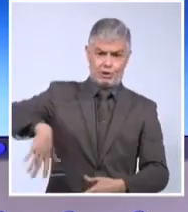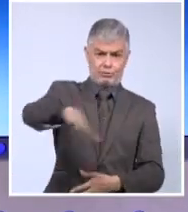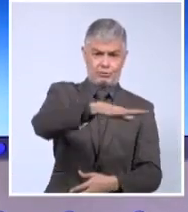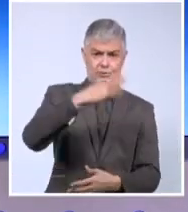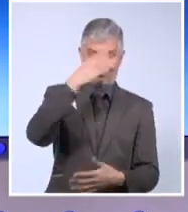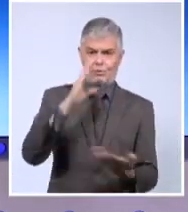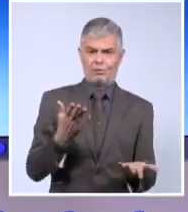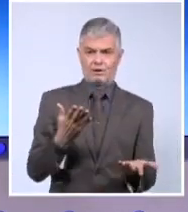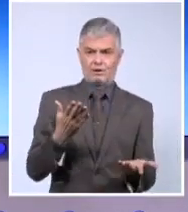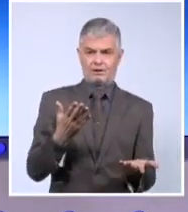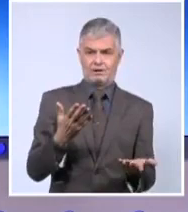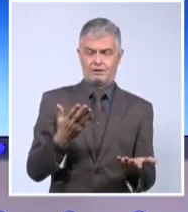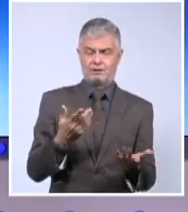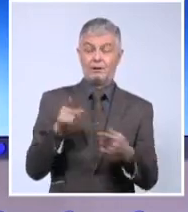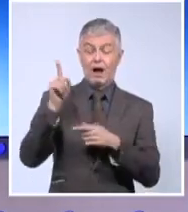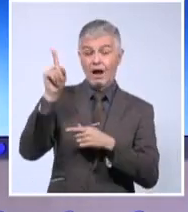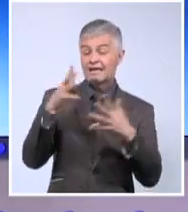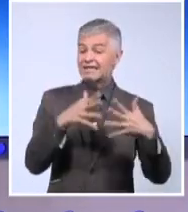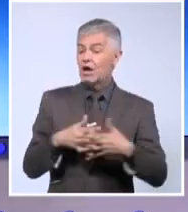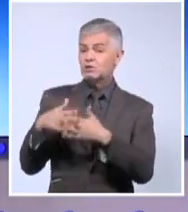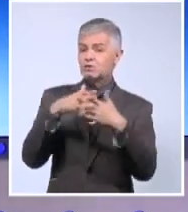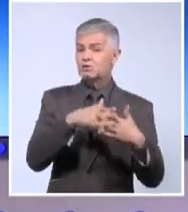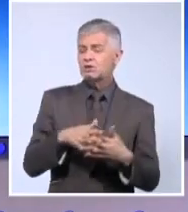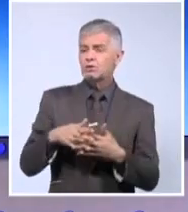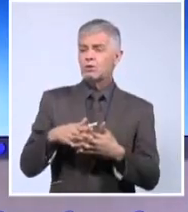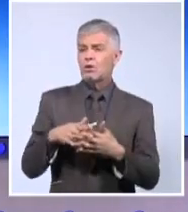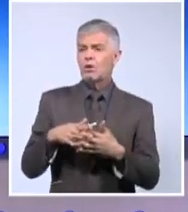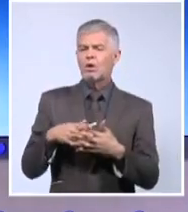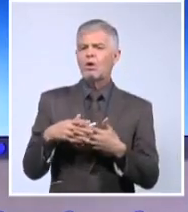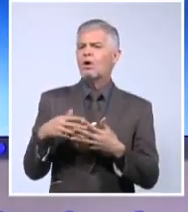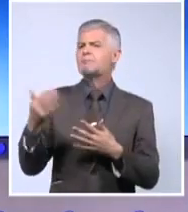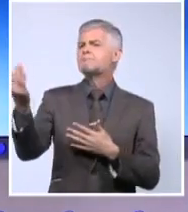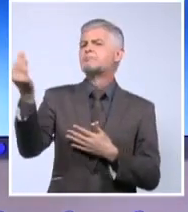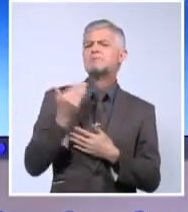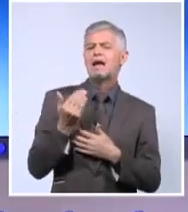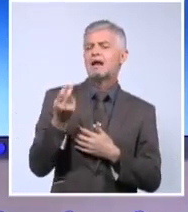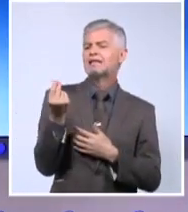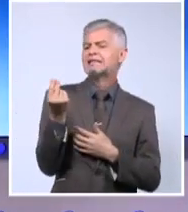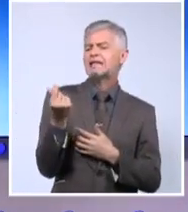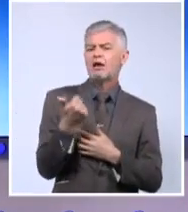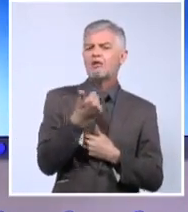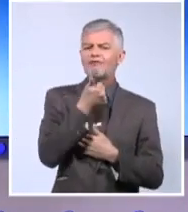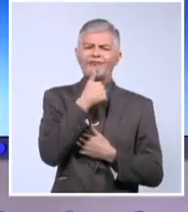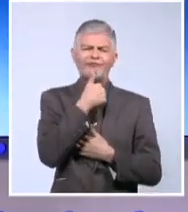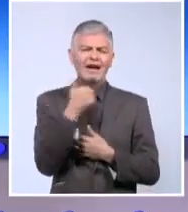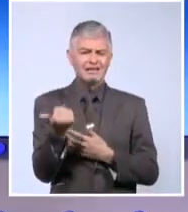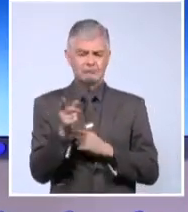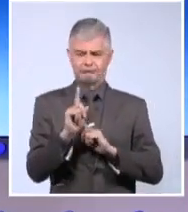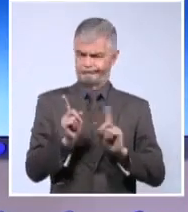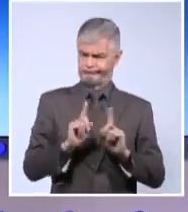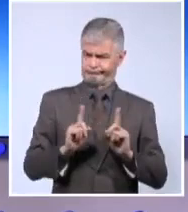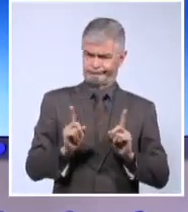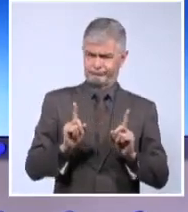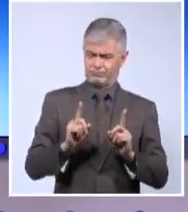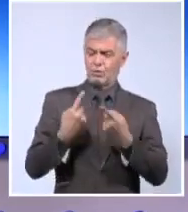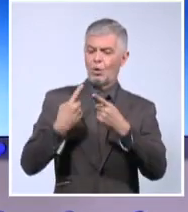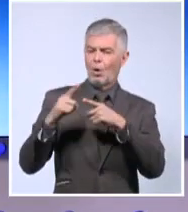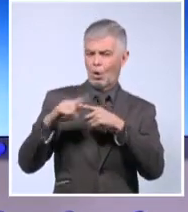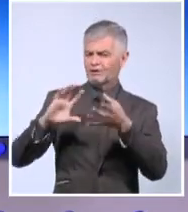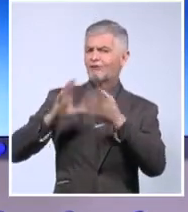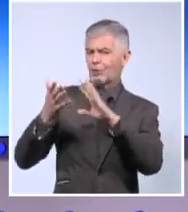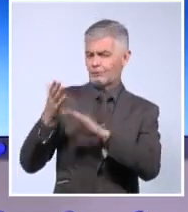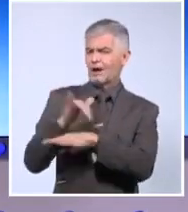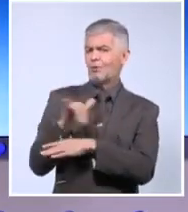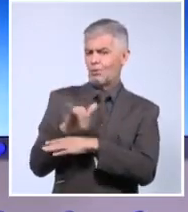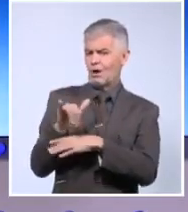Unidos, mire, no piense que solo llega a dinero así de forma tan sencilla y directa. Se hace así, pero también se hace de otras muchas formas